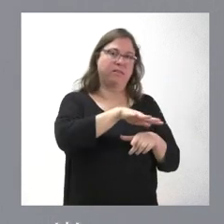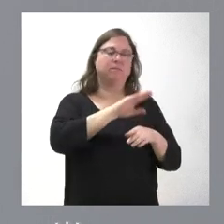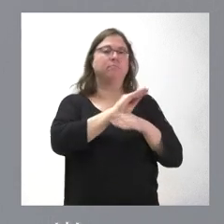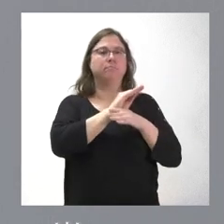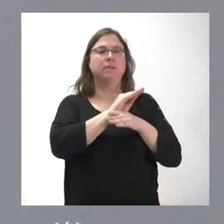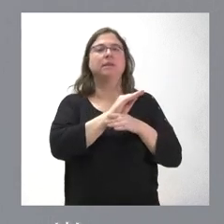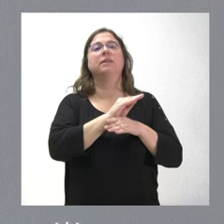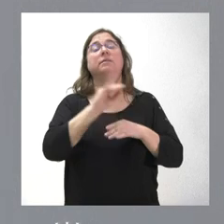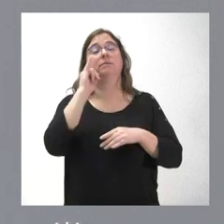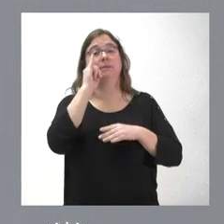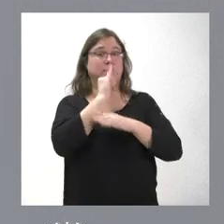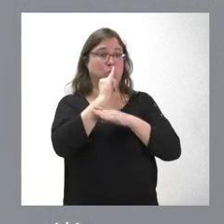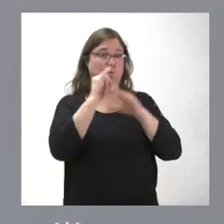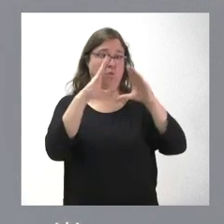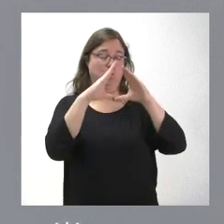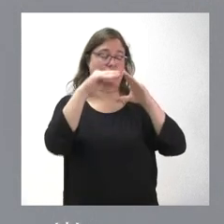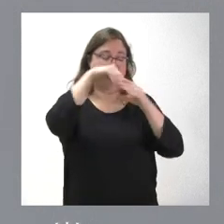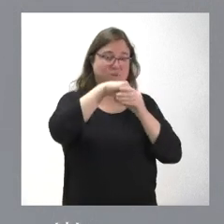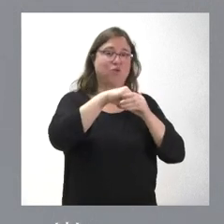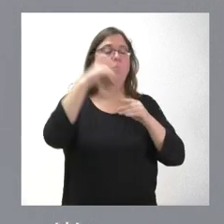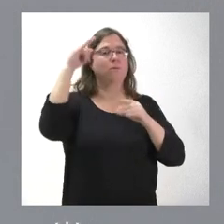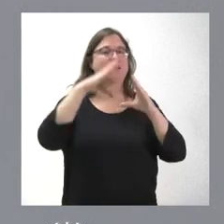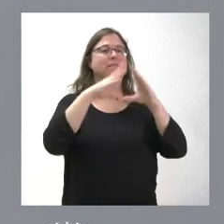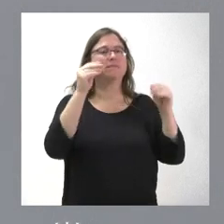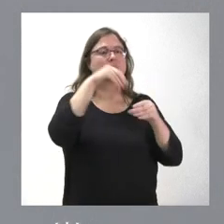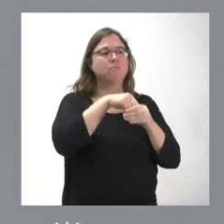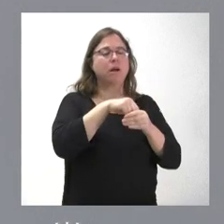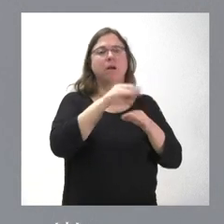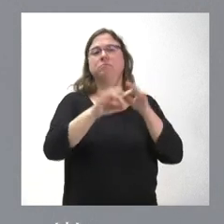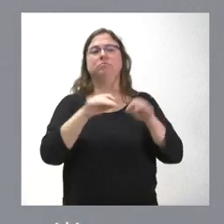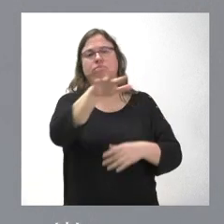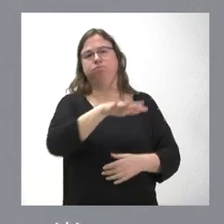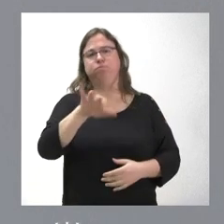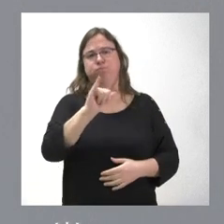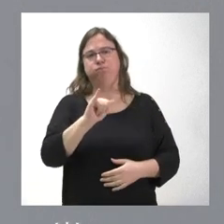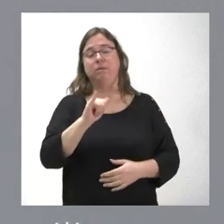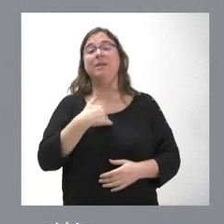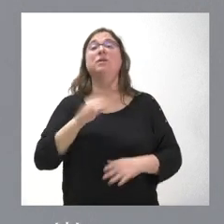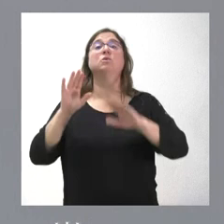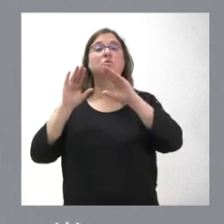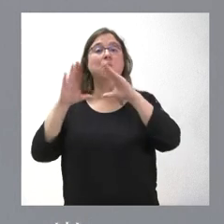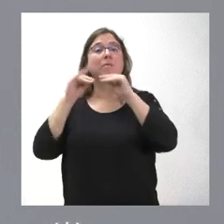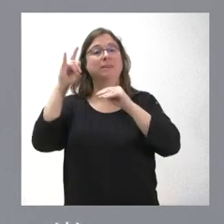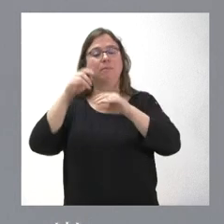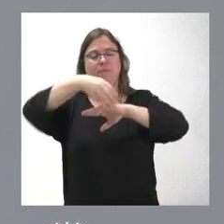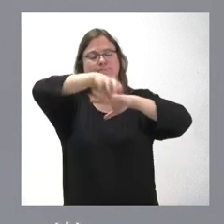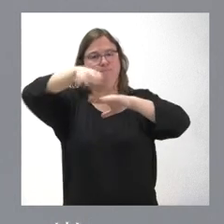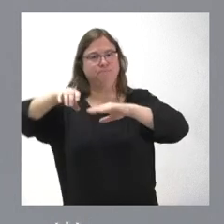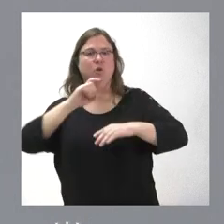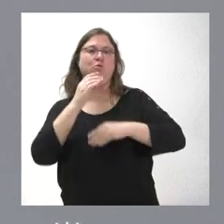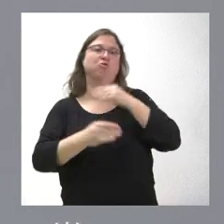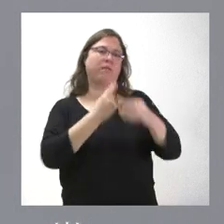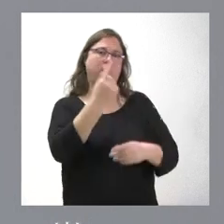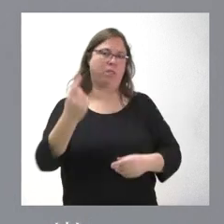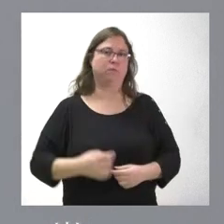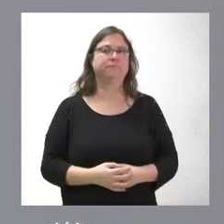es la Universidad de Salamanca y, en ese contexto, se incorporan todos los campus y será la autonomía universitaria la que puede ir determinando las actuaciones que se puedan